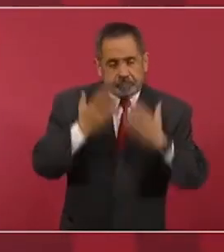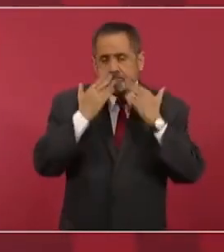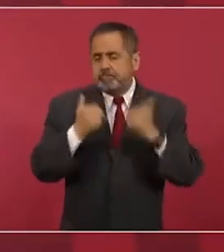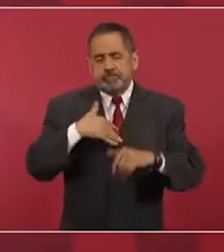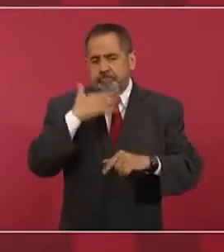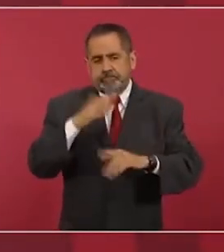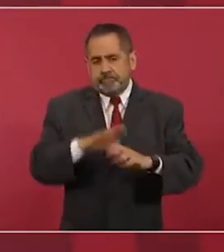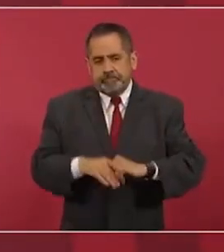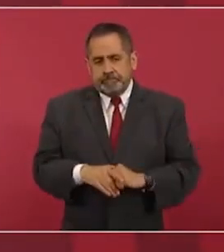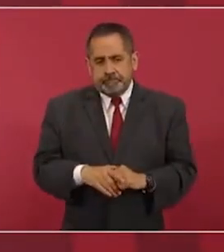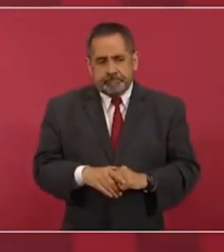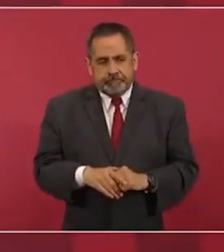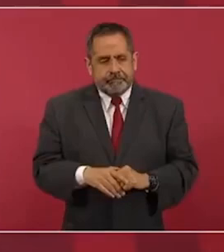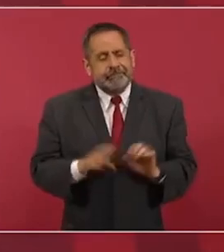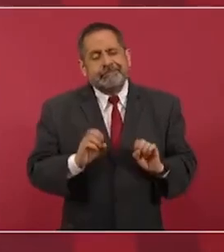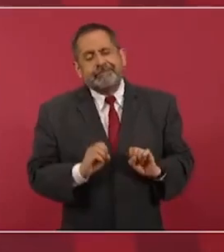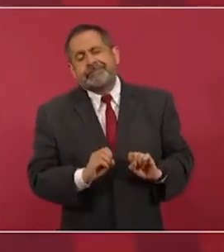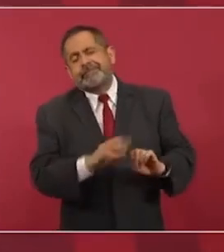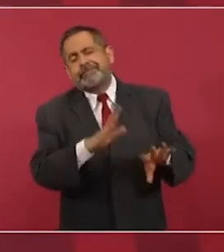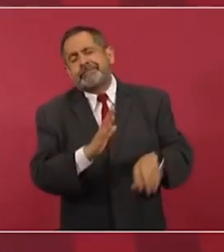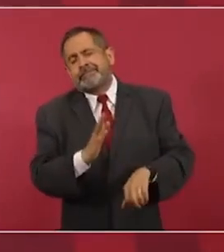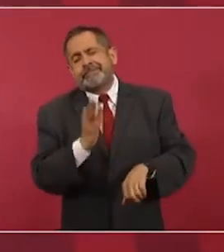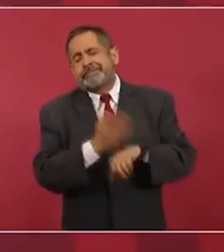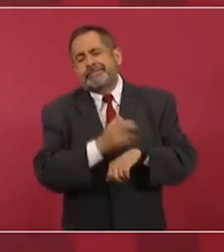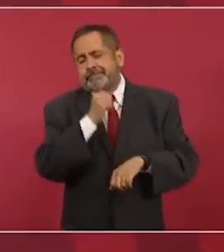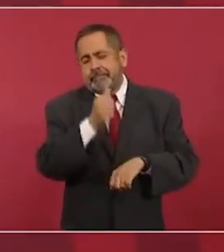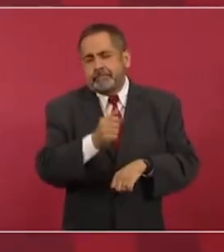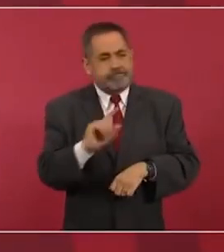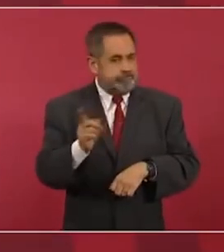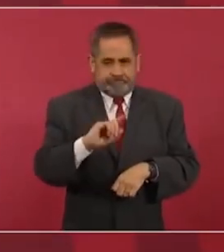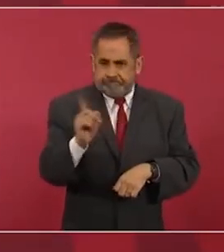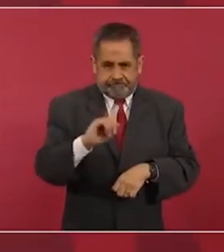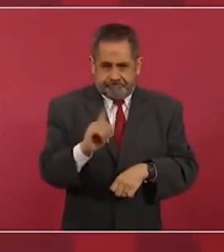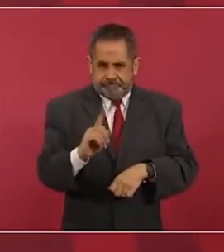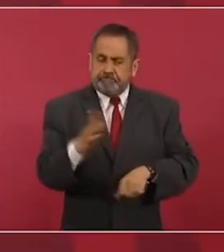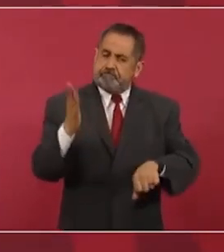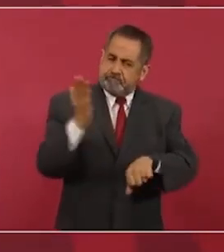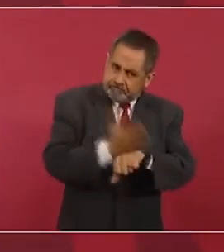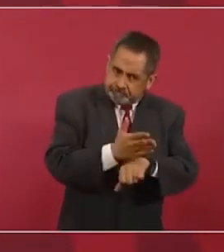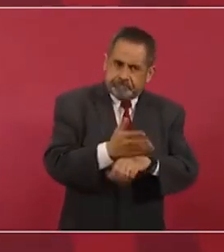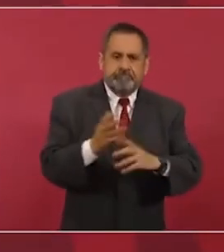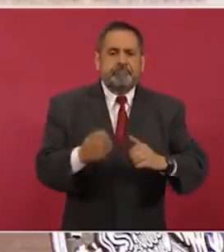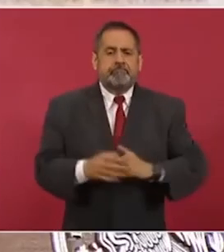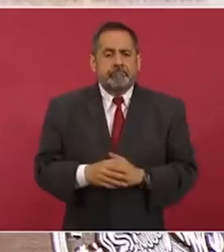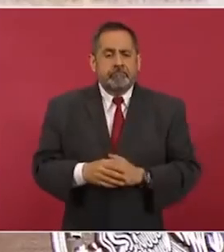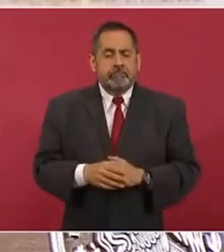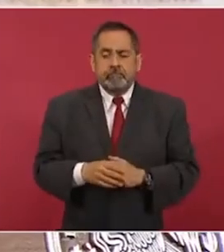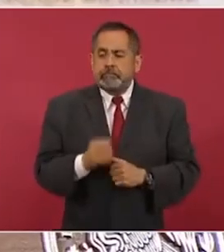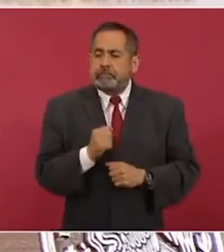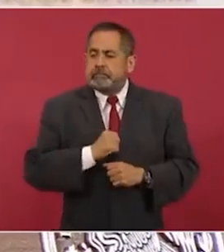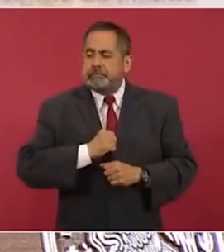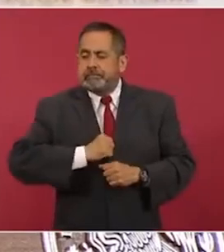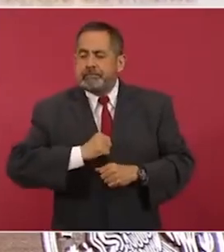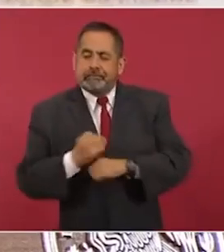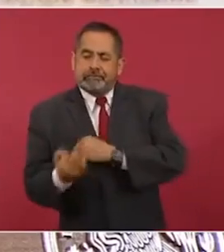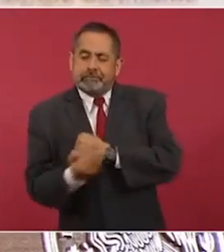la impunidad que imperaba, no existe el influyentismo